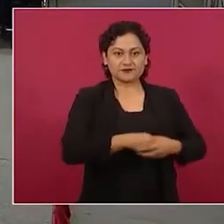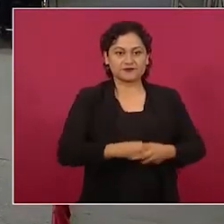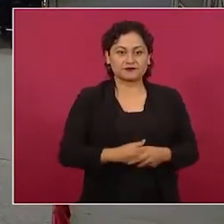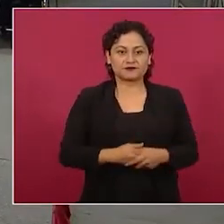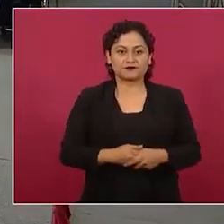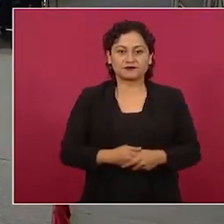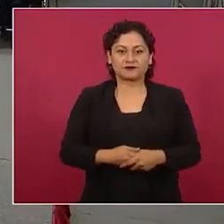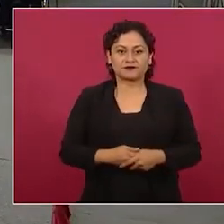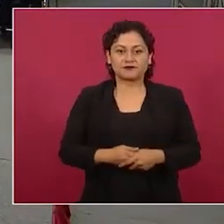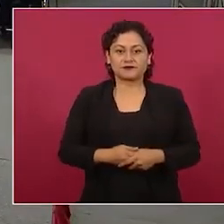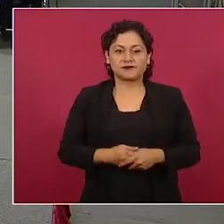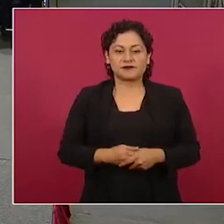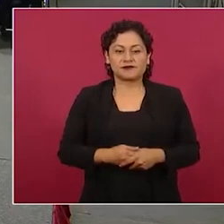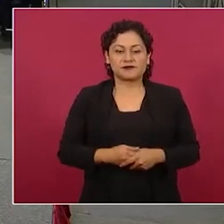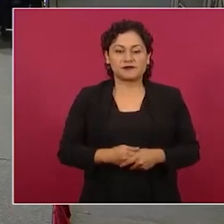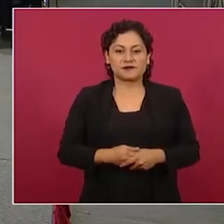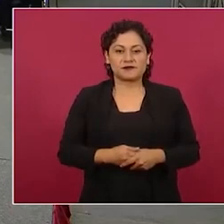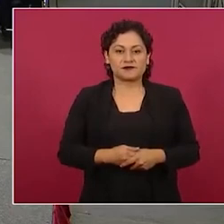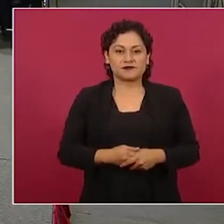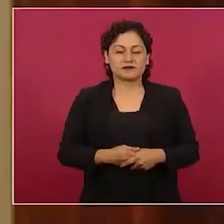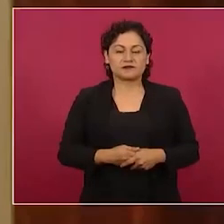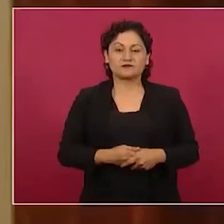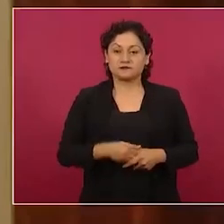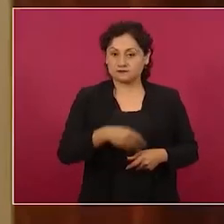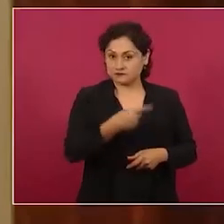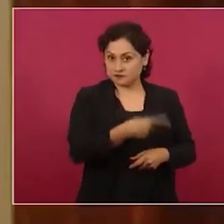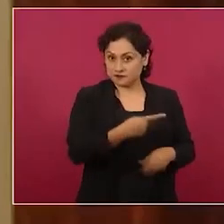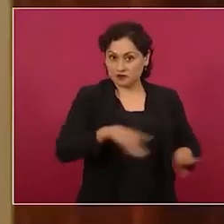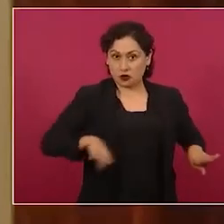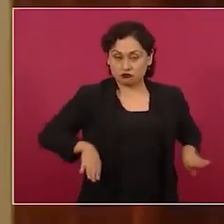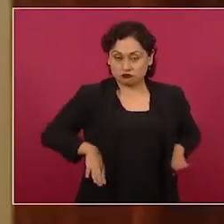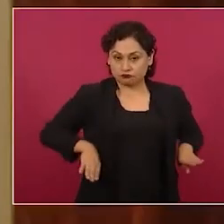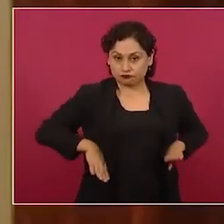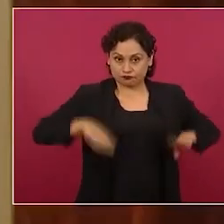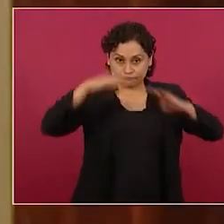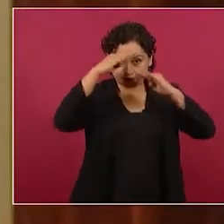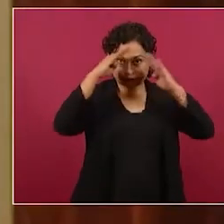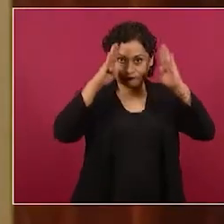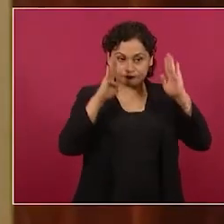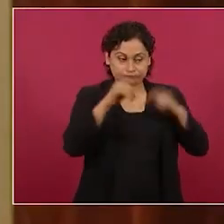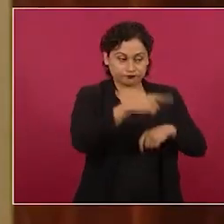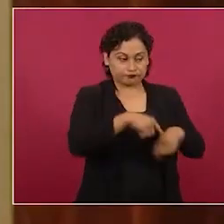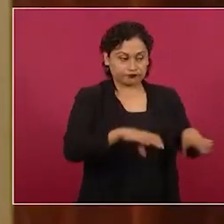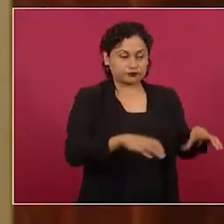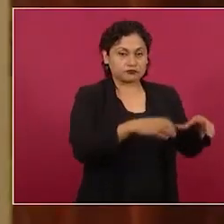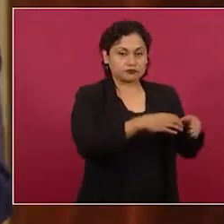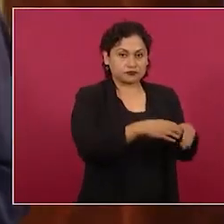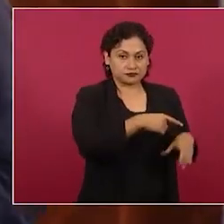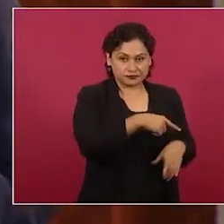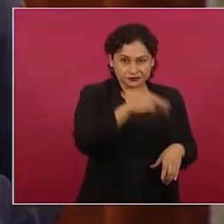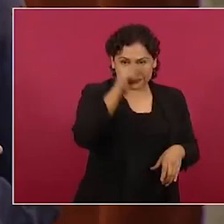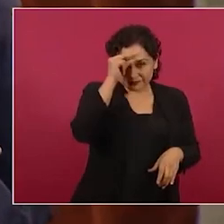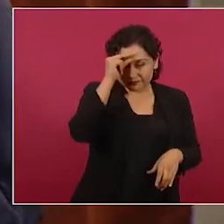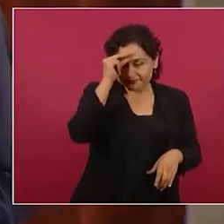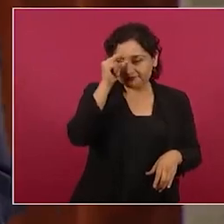en el bloque conservador los que verdaderamente mandan no son tan inteligentes porque